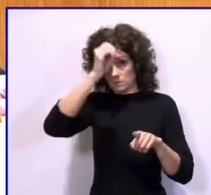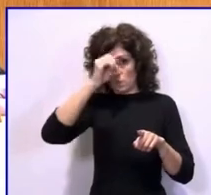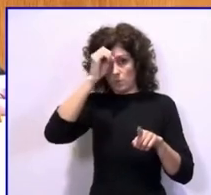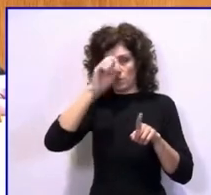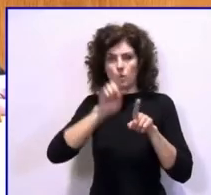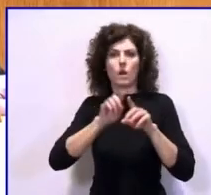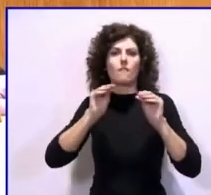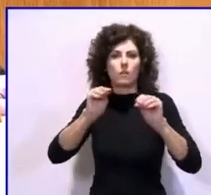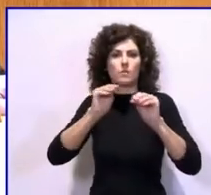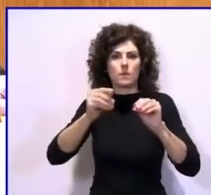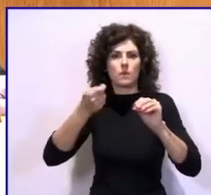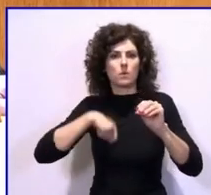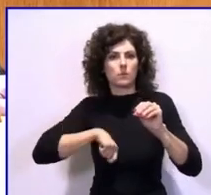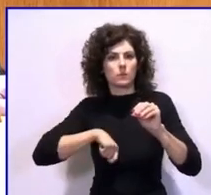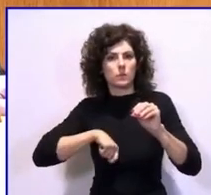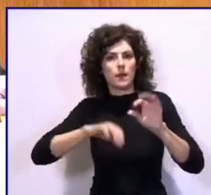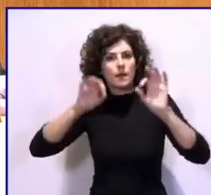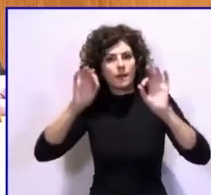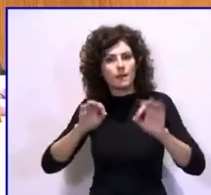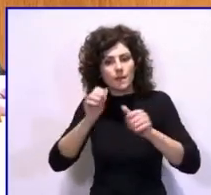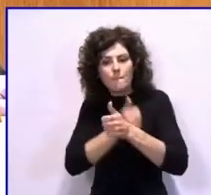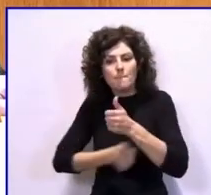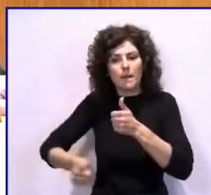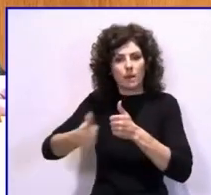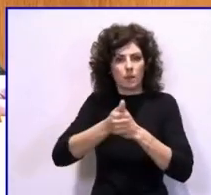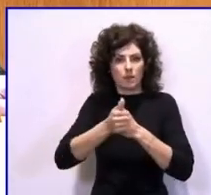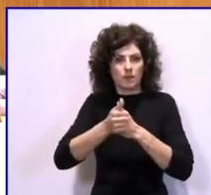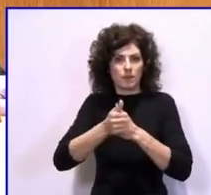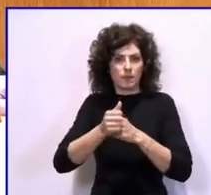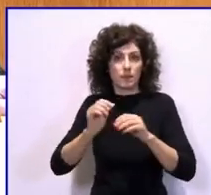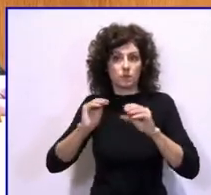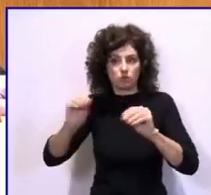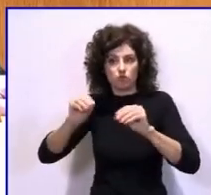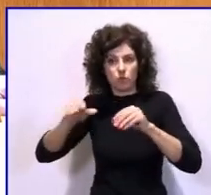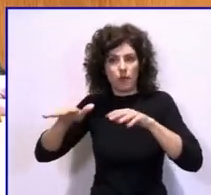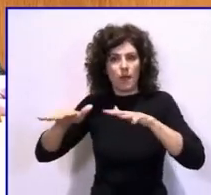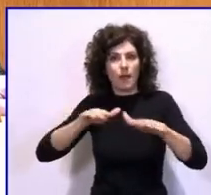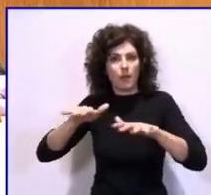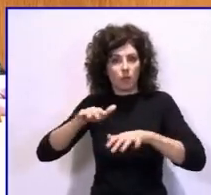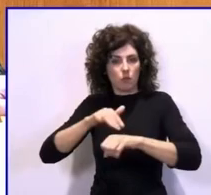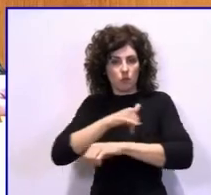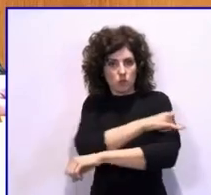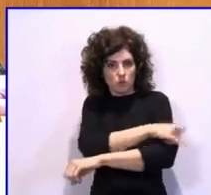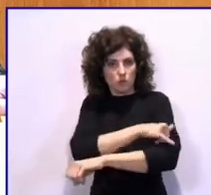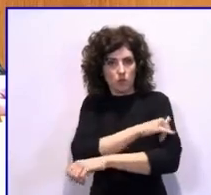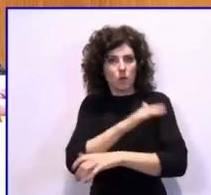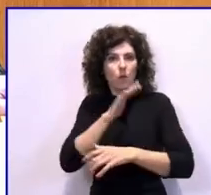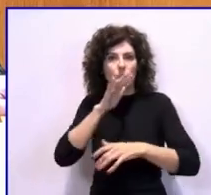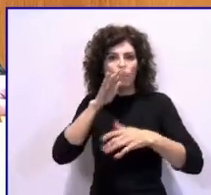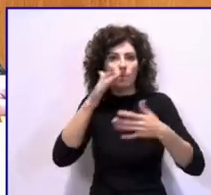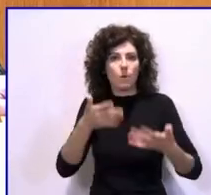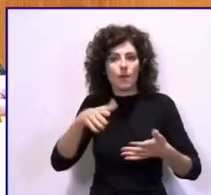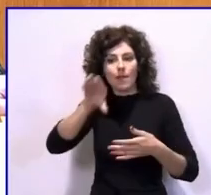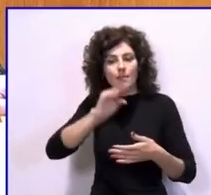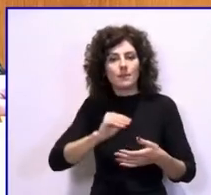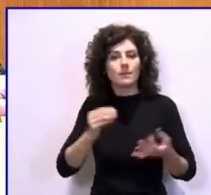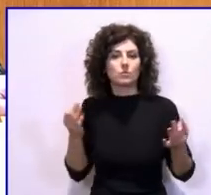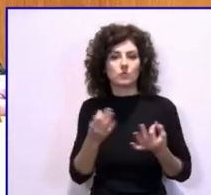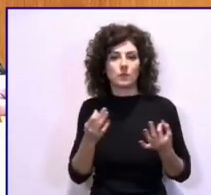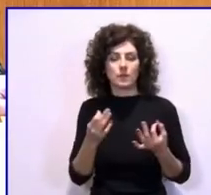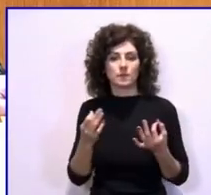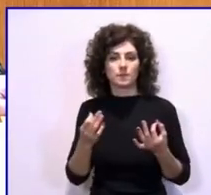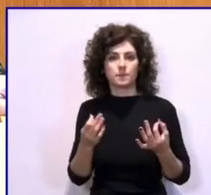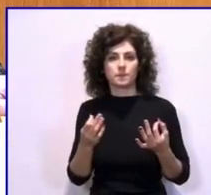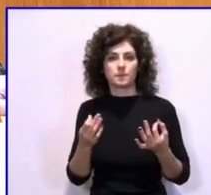formación profesional como una auténtica prioridad en su acción de Gobierno. Y es que entendemos que no